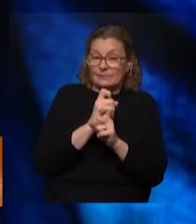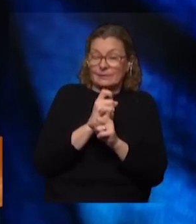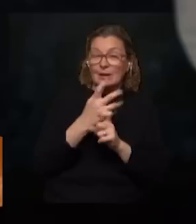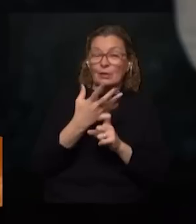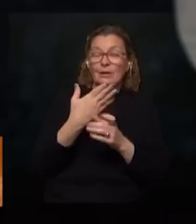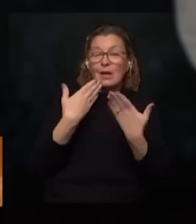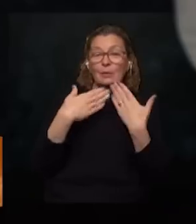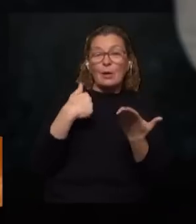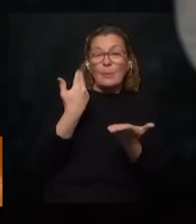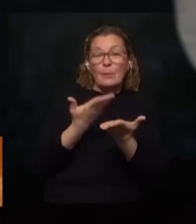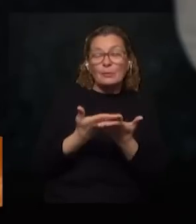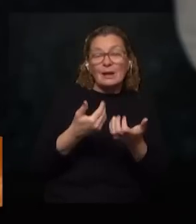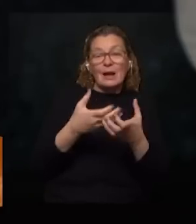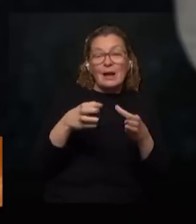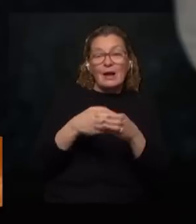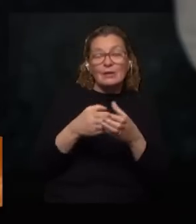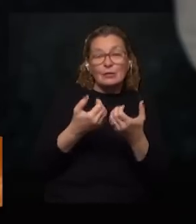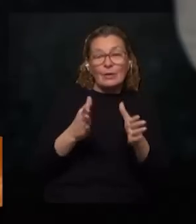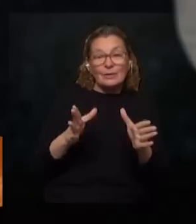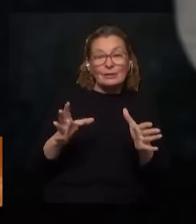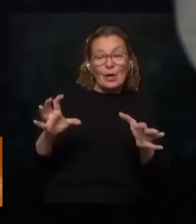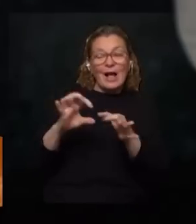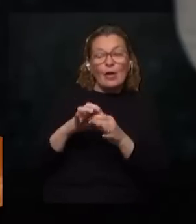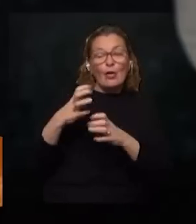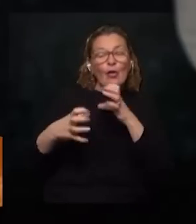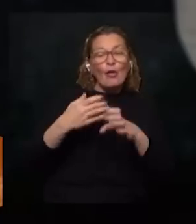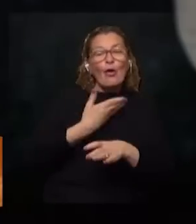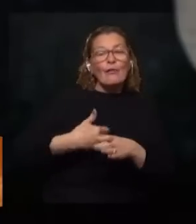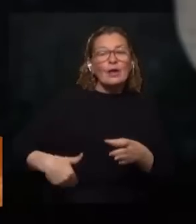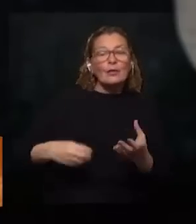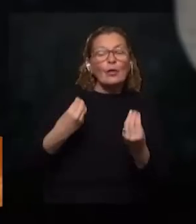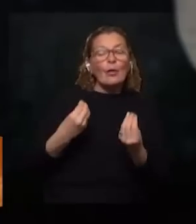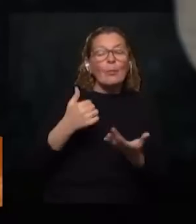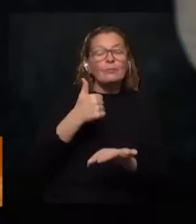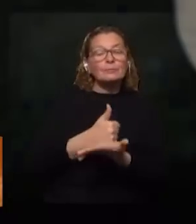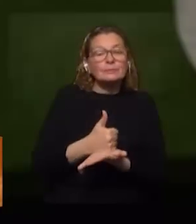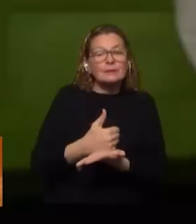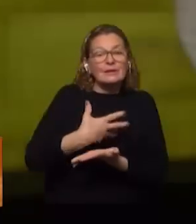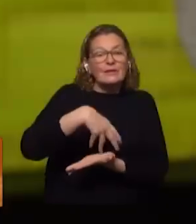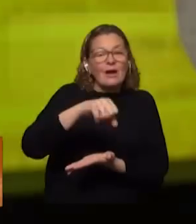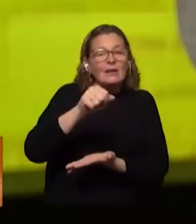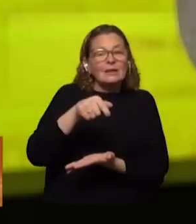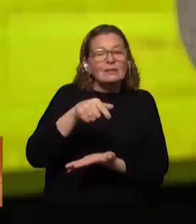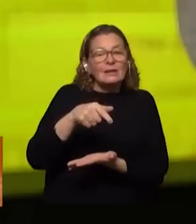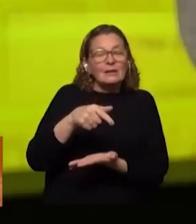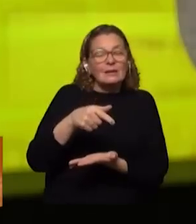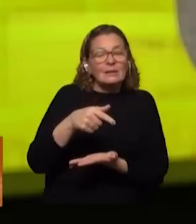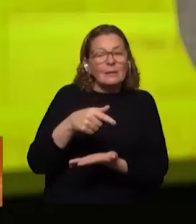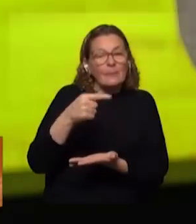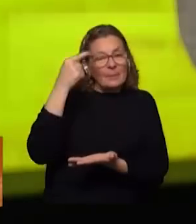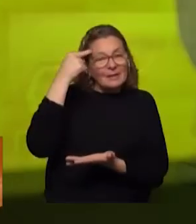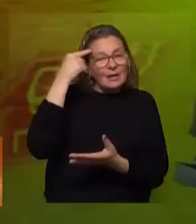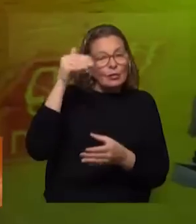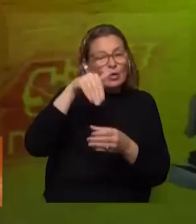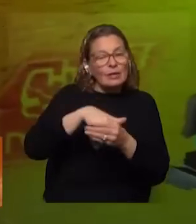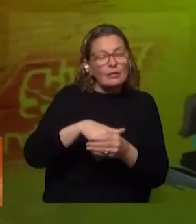lo que refiere a la propuesta de Cabildo Abierto a la interna de la coalición ¿cómo lo deja plantado llevar adelante esta iniciativa de cara también a las próximas